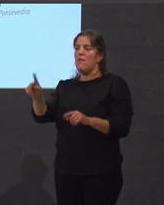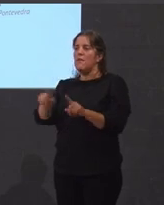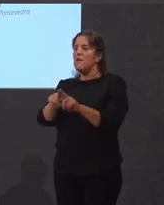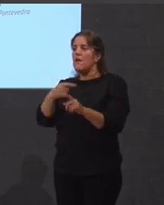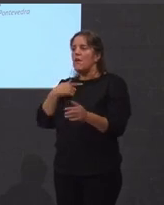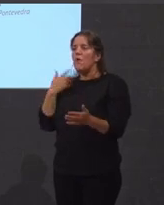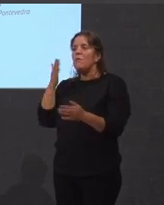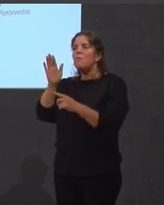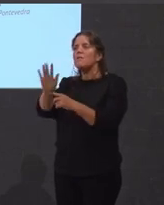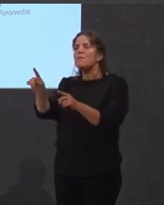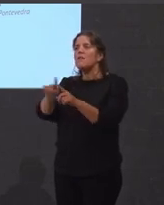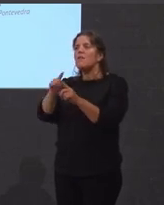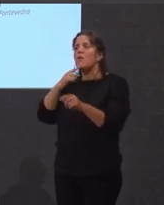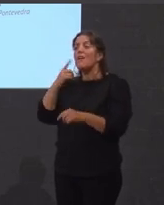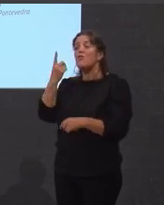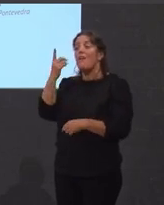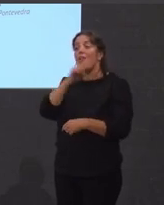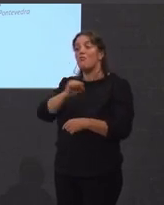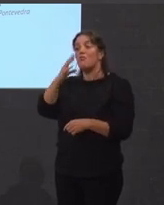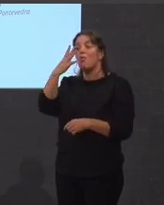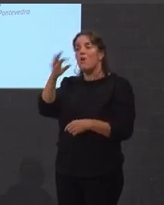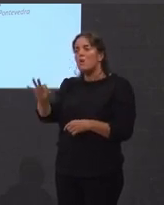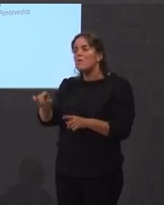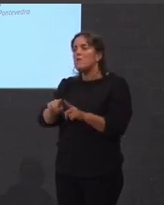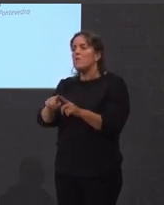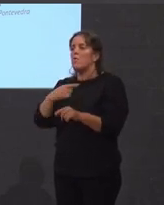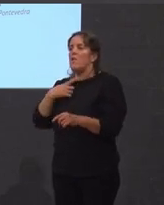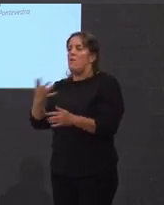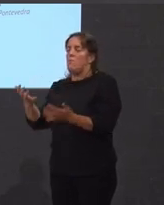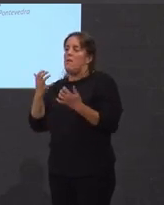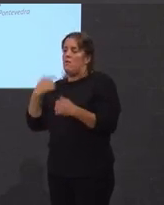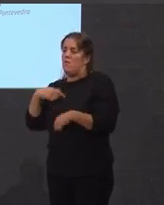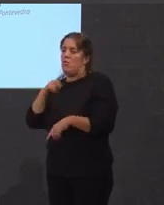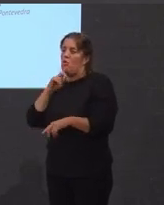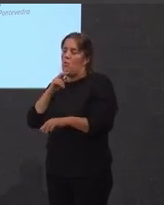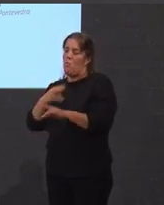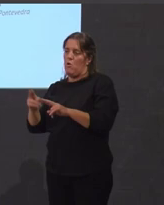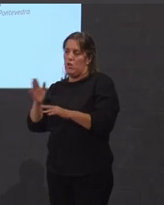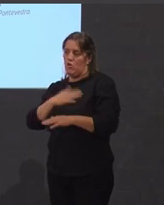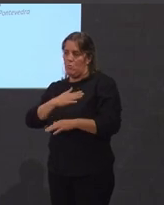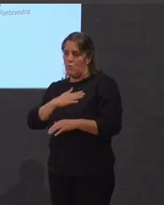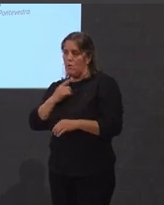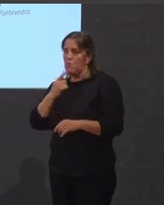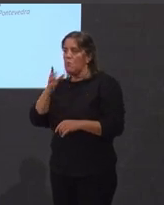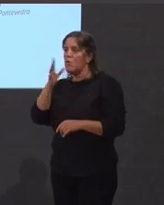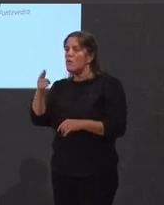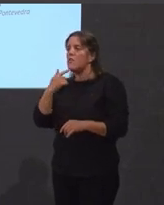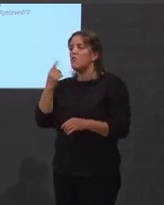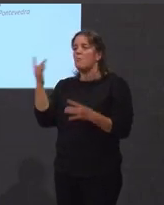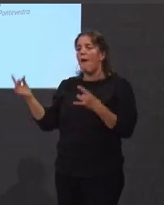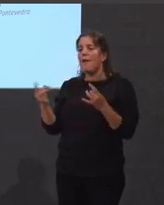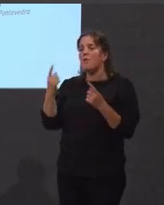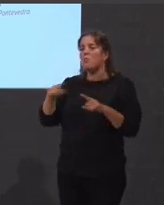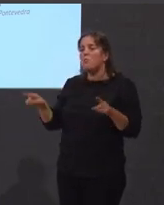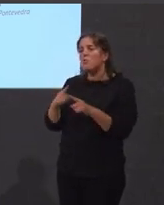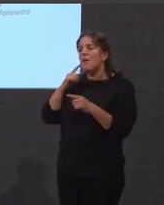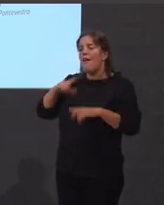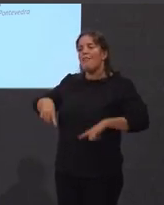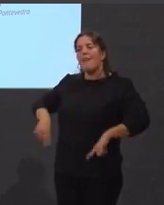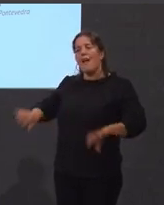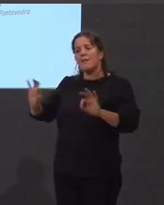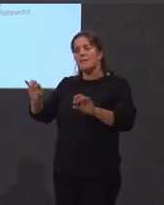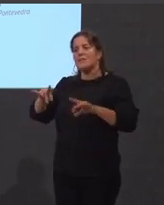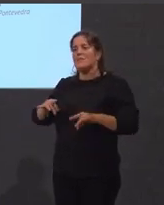mirada que dentro dos anos 40 xa procuraba un beneficio político así a presenza de bailes músicas e traxes regionais